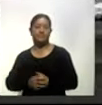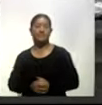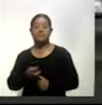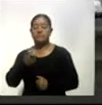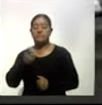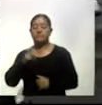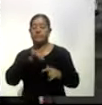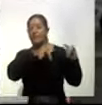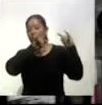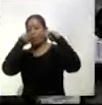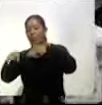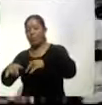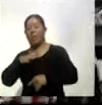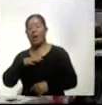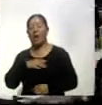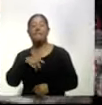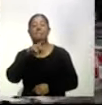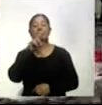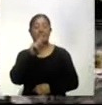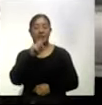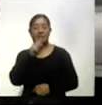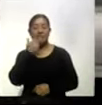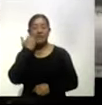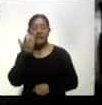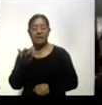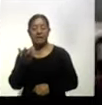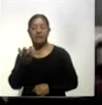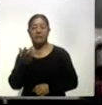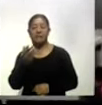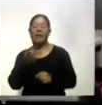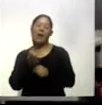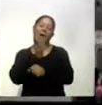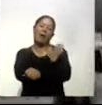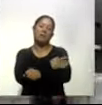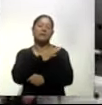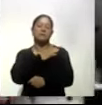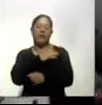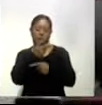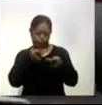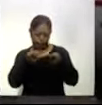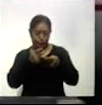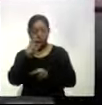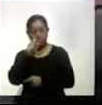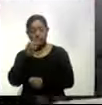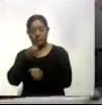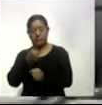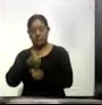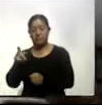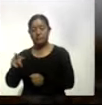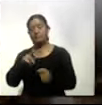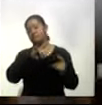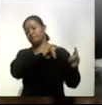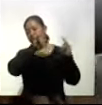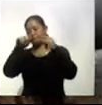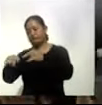una segunda etapa de 20 vuelos proyectados que se suman a los primeros 20 originalmente planeados y con este arribo el Puente Aéreo